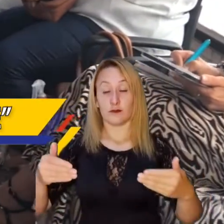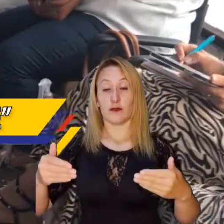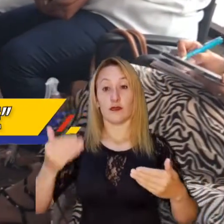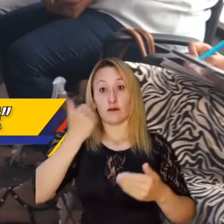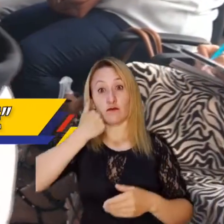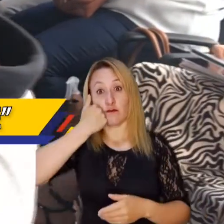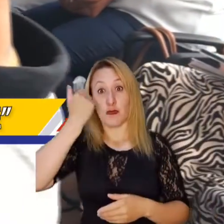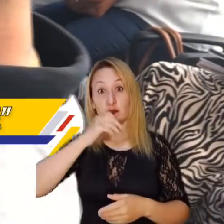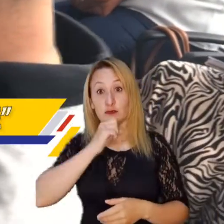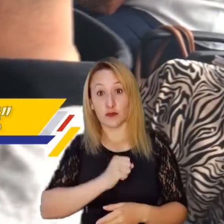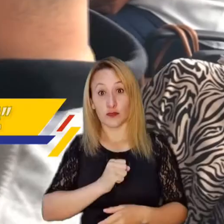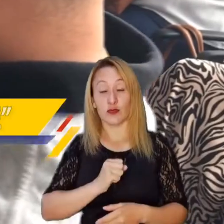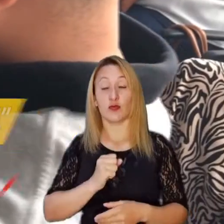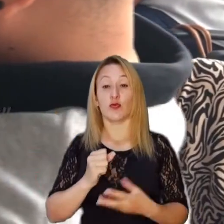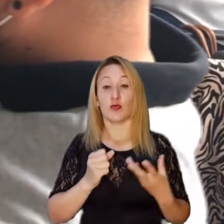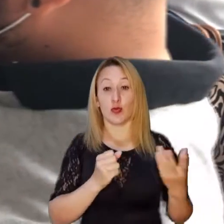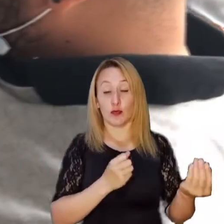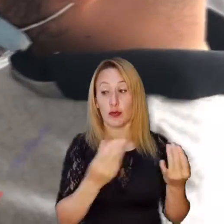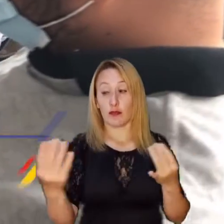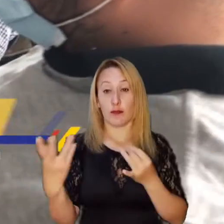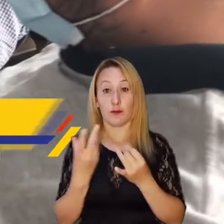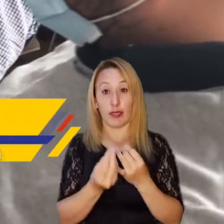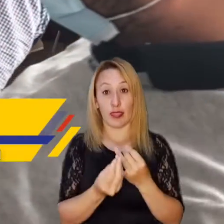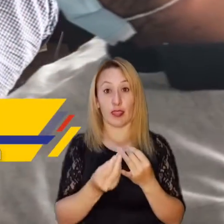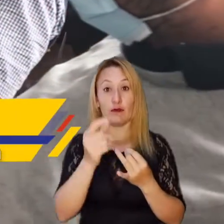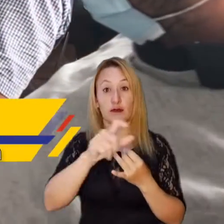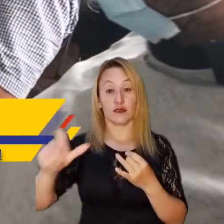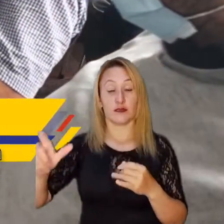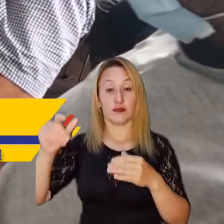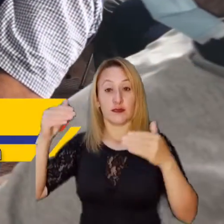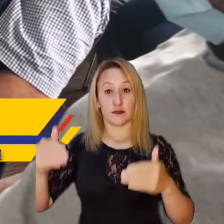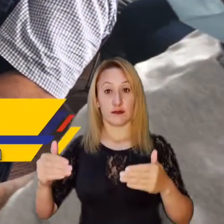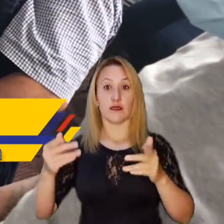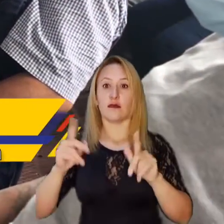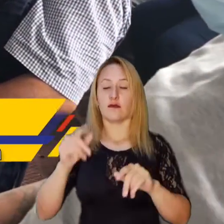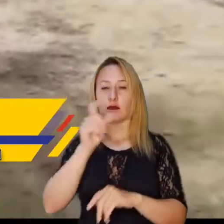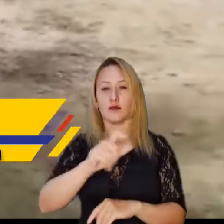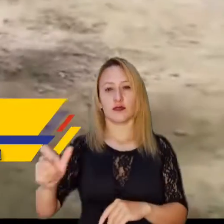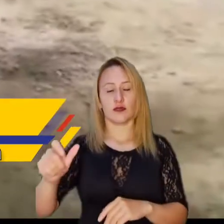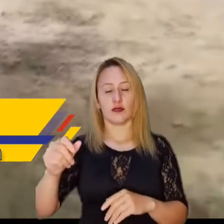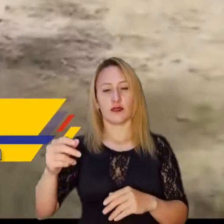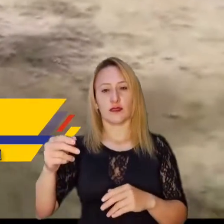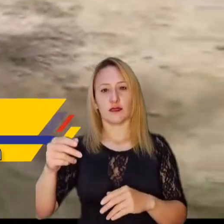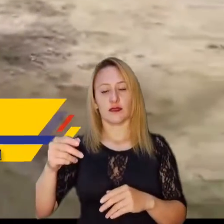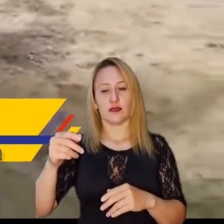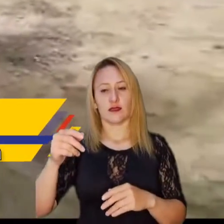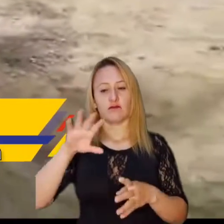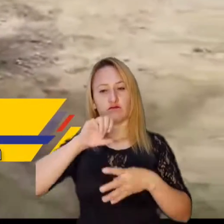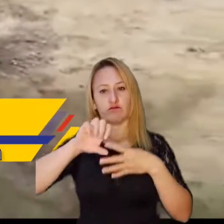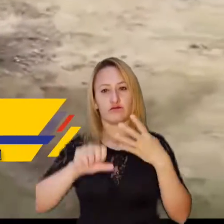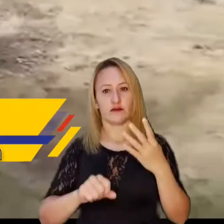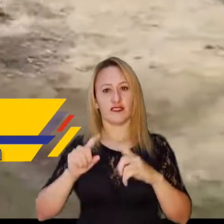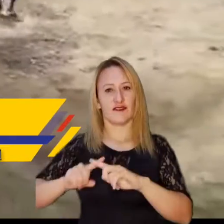soluciones efectivas que lleven a una atención de calidad para la niñez. La tercera edad, los grupos étnicos, personas con